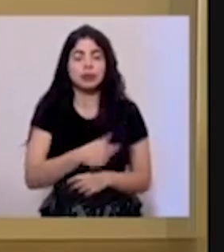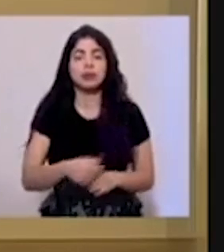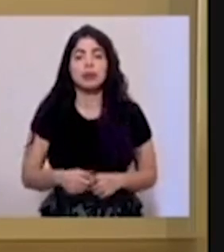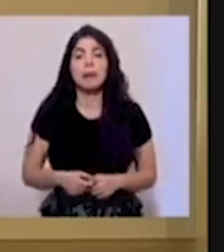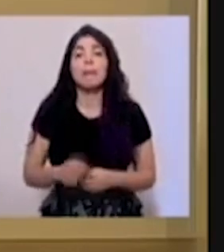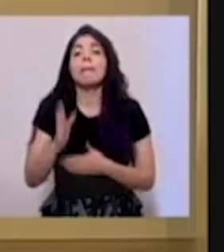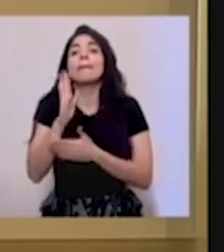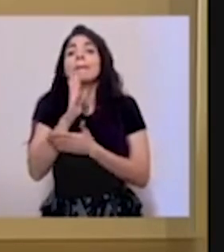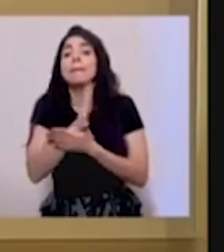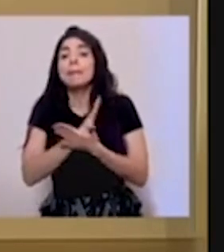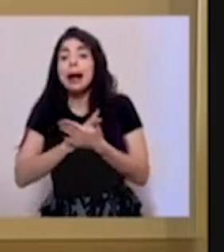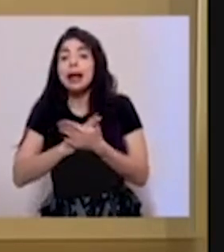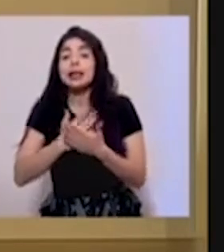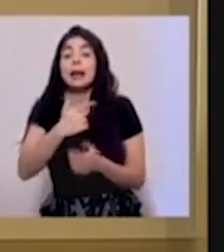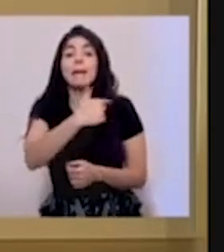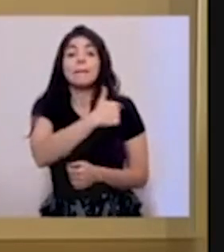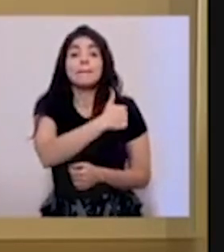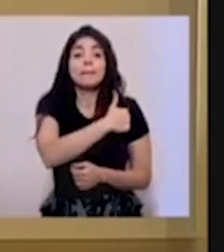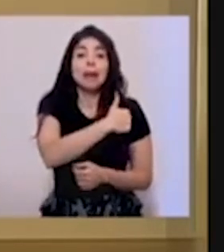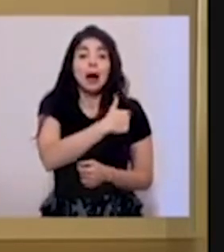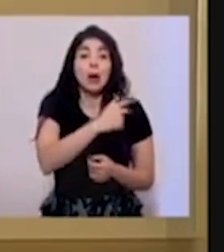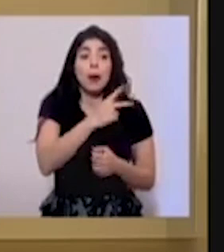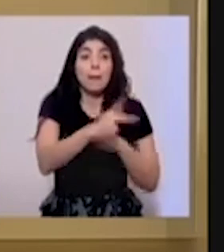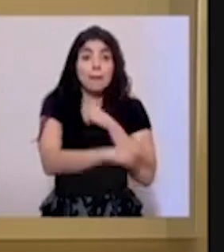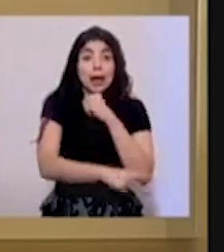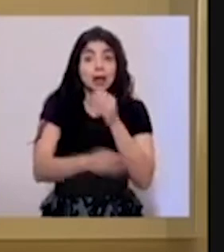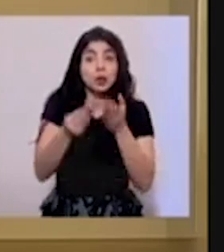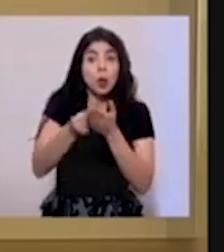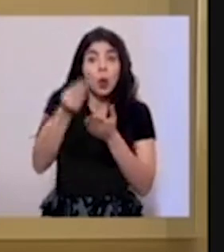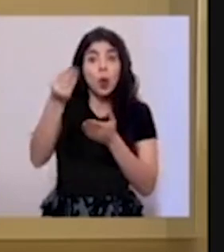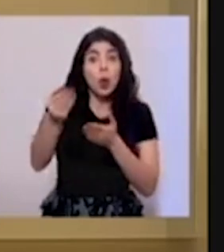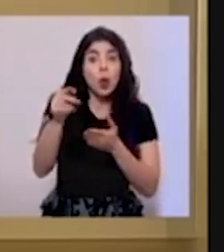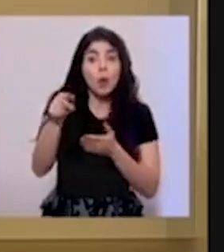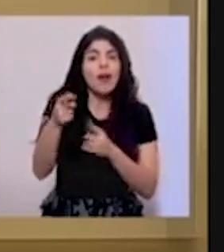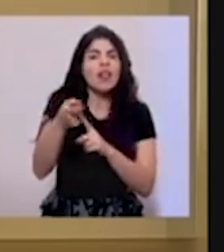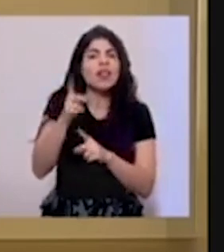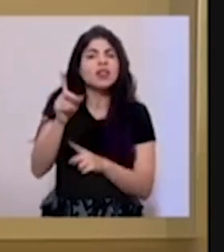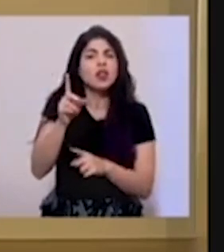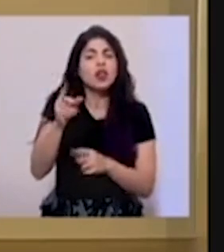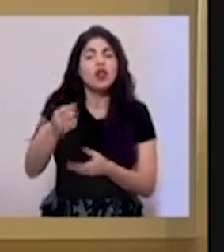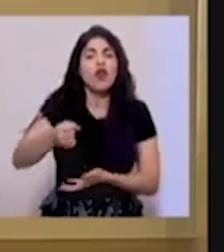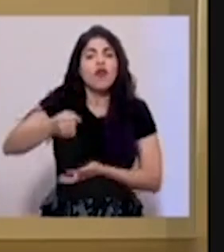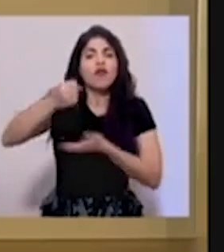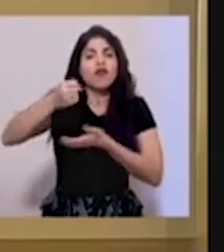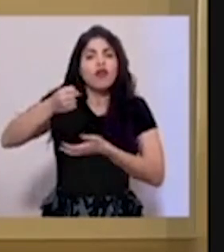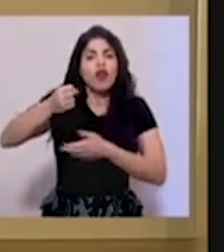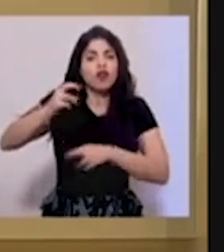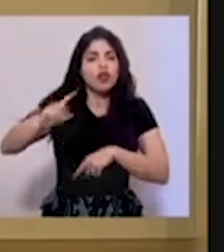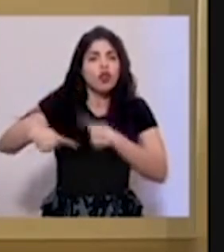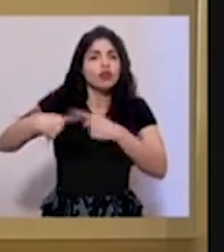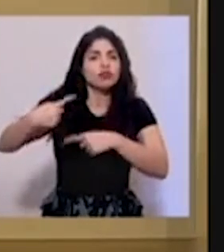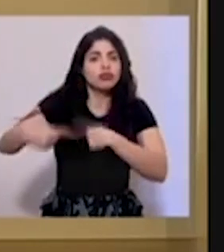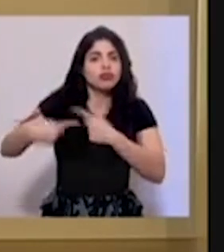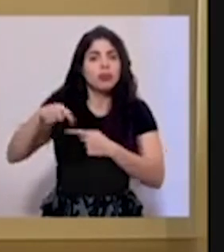Parte de las vacunas que adquiere el país sería a través del fondo rotatorio de la OPS.